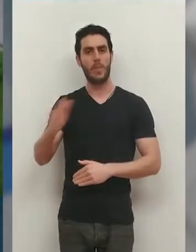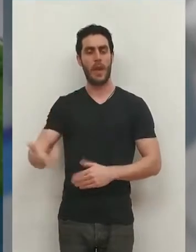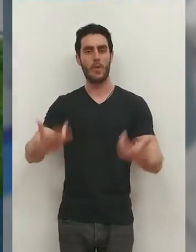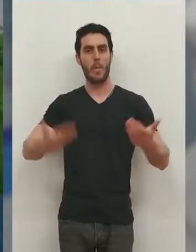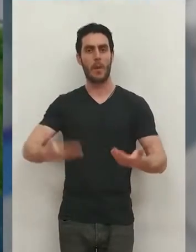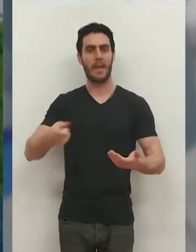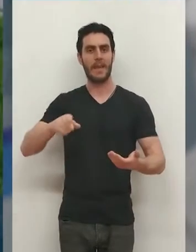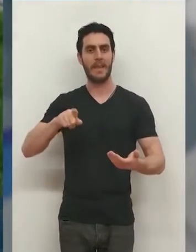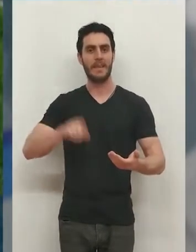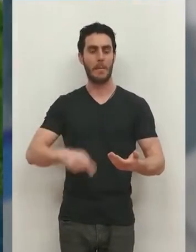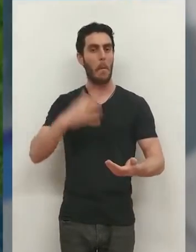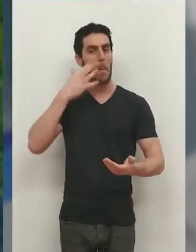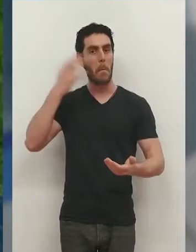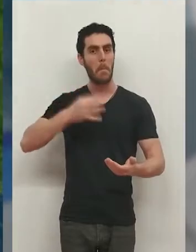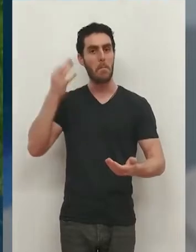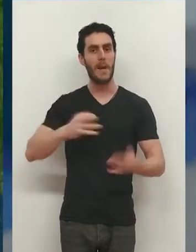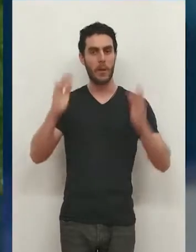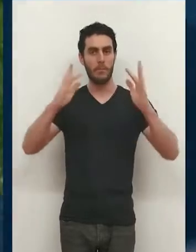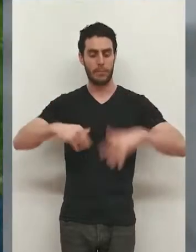y existe riesgo de derrumbe.